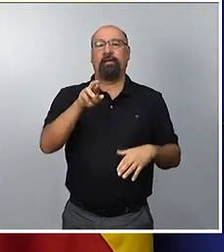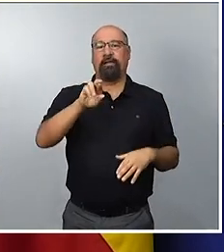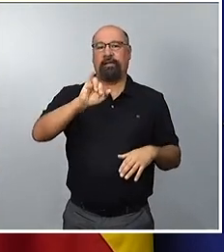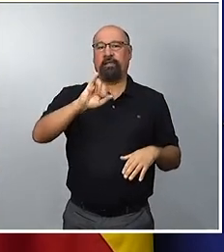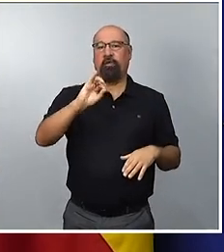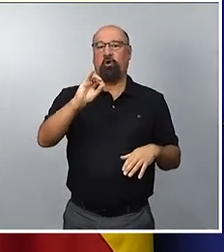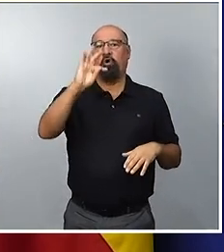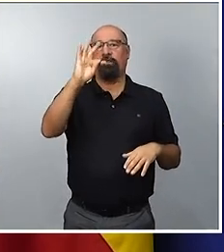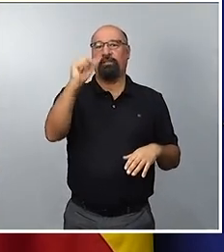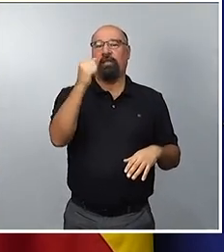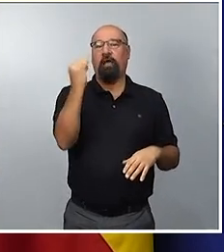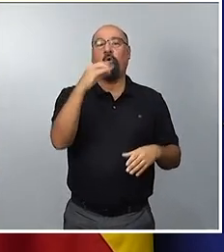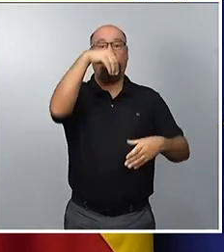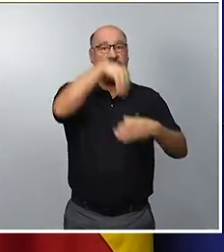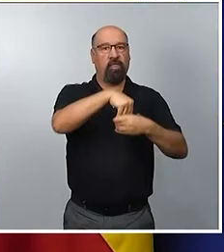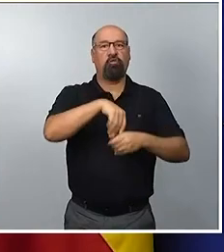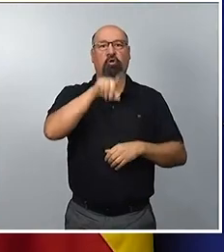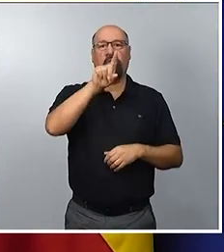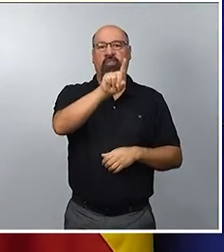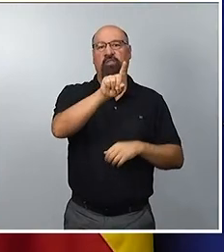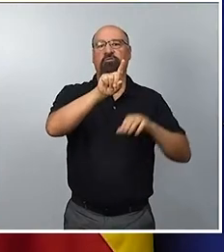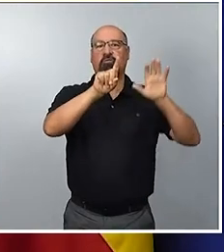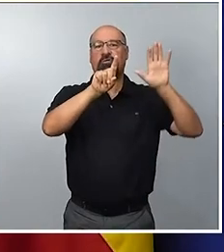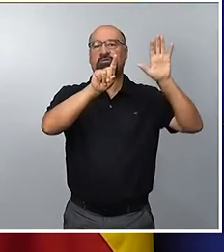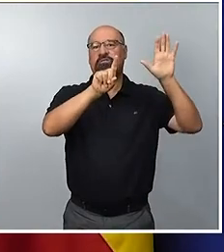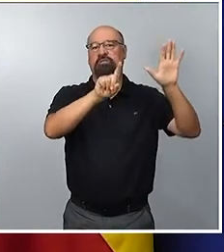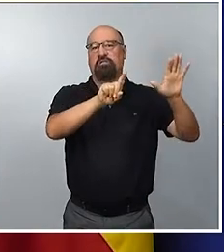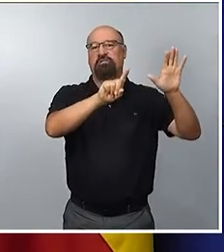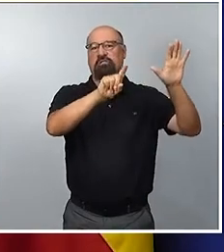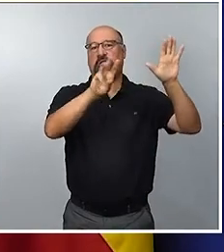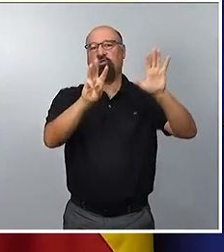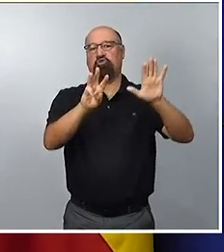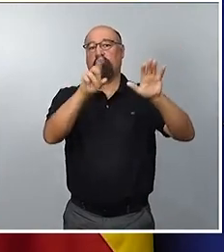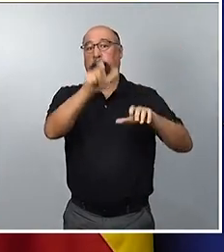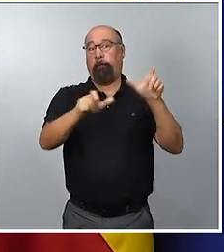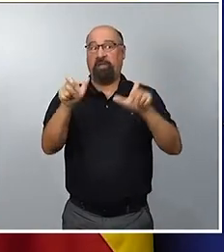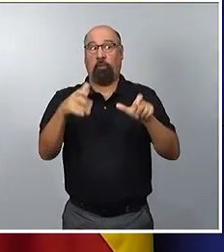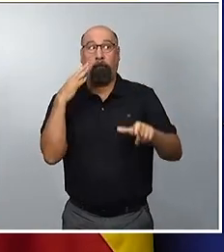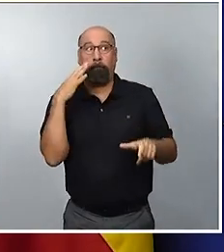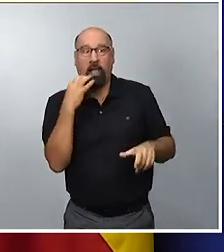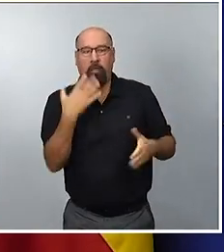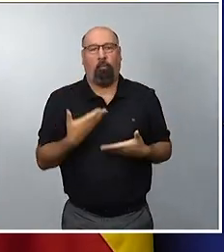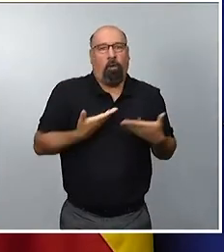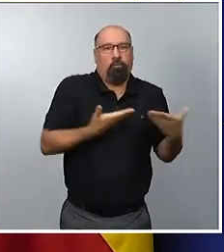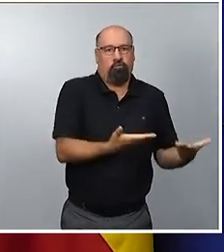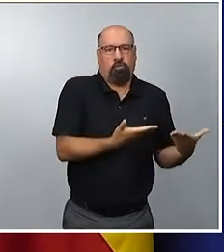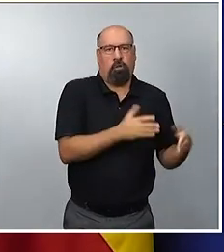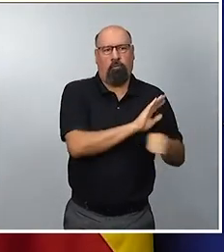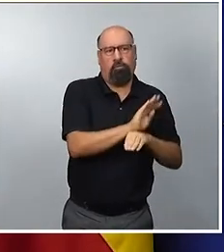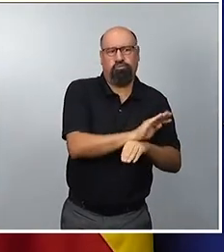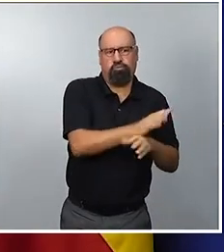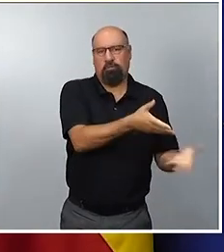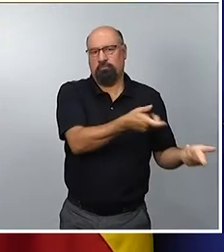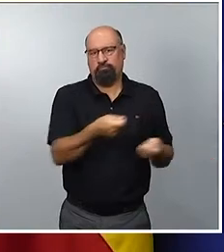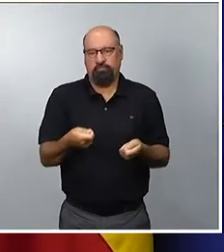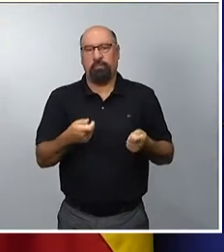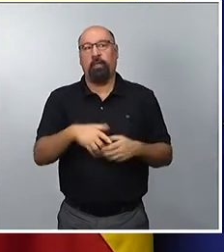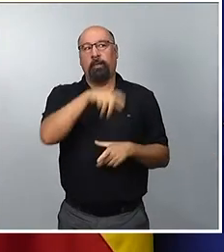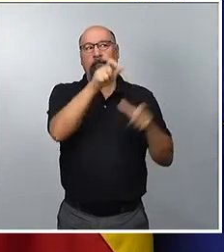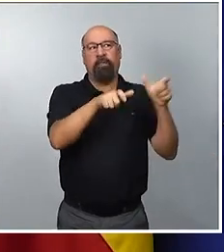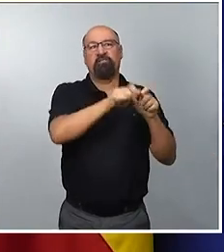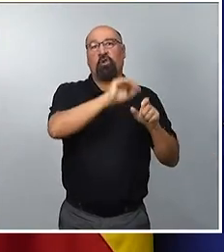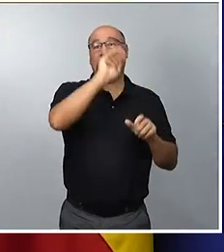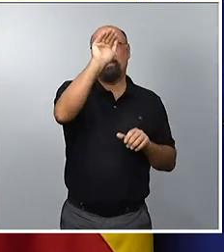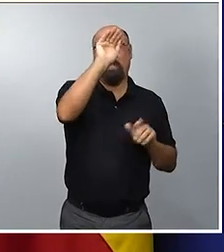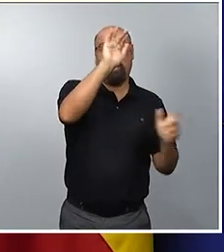168 personas que estaban en peligro, que ha puesto todos los medios para cubrir esas necesidades de las personas migrantes, dando